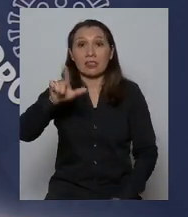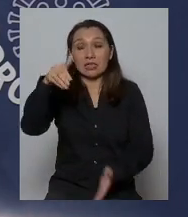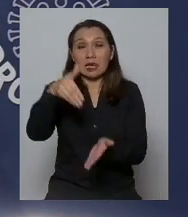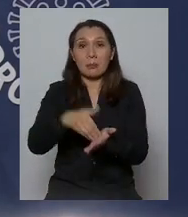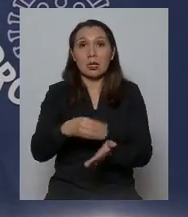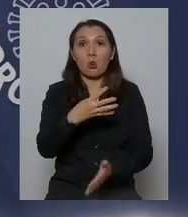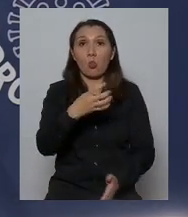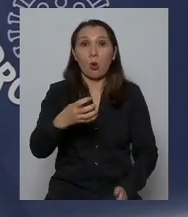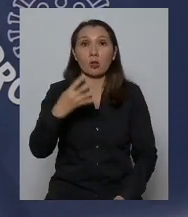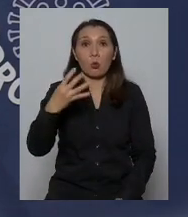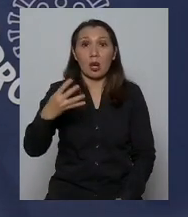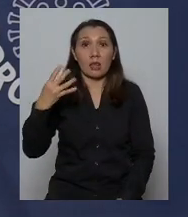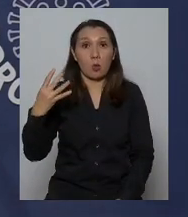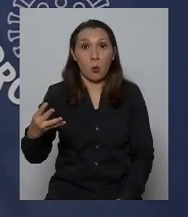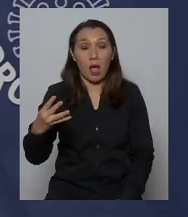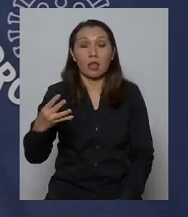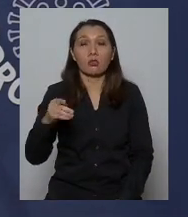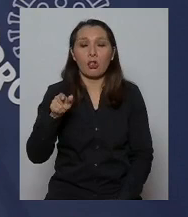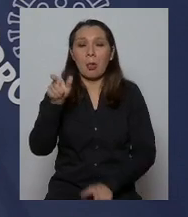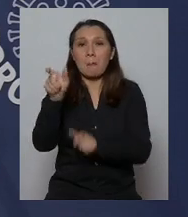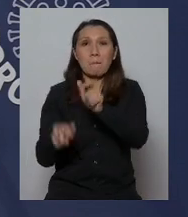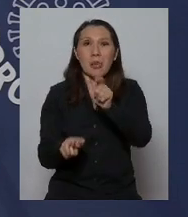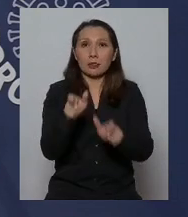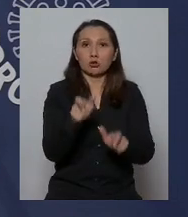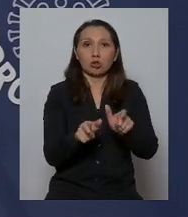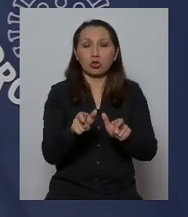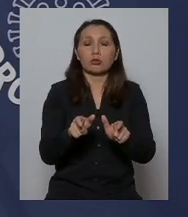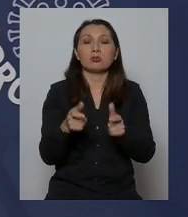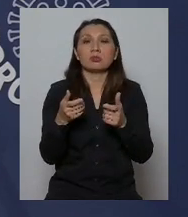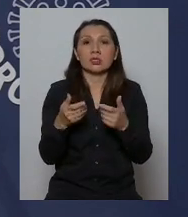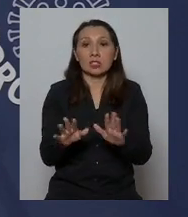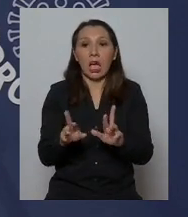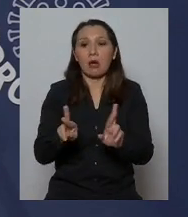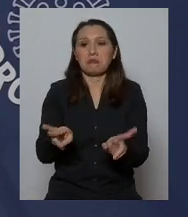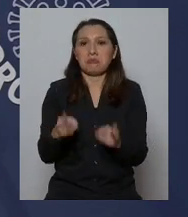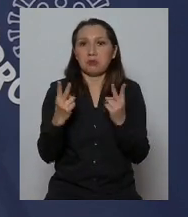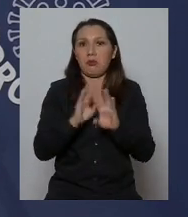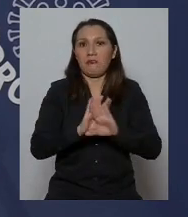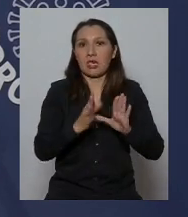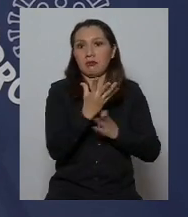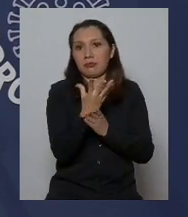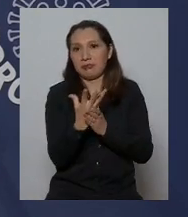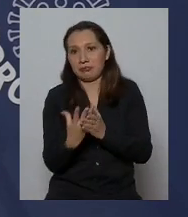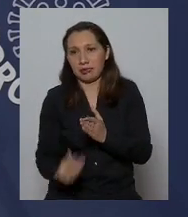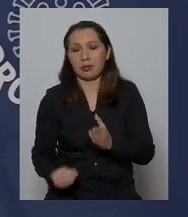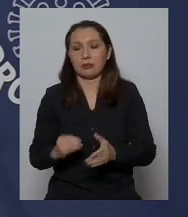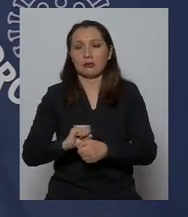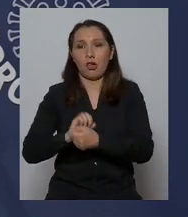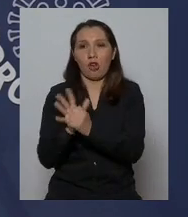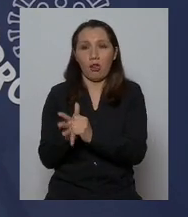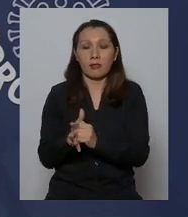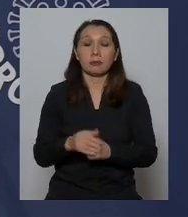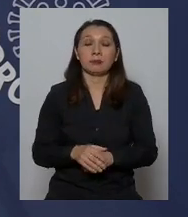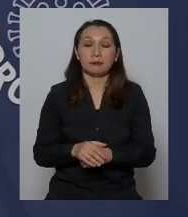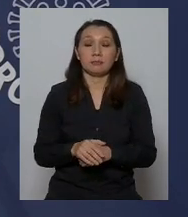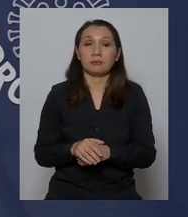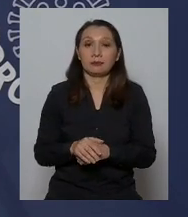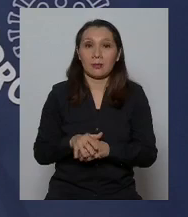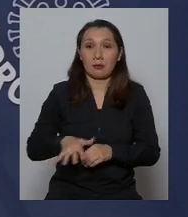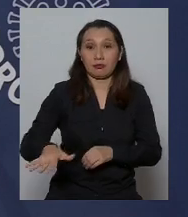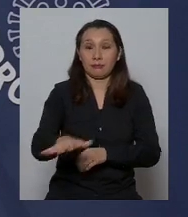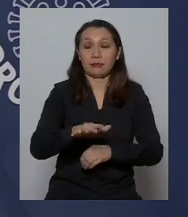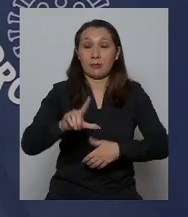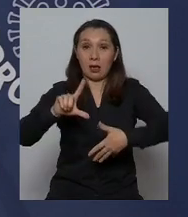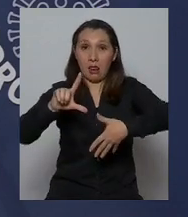.444 personas que ya se han recuperado. En cuanto a la situación de